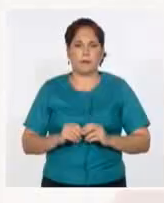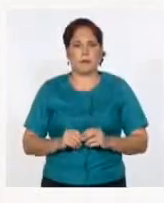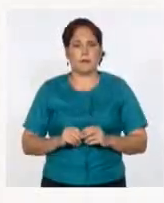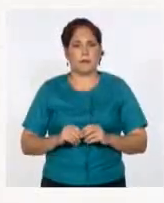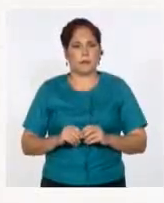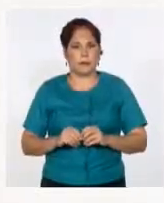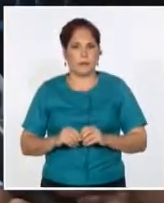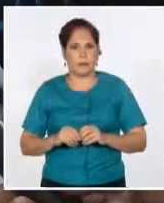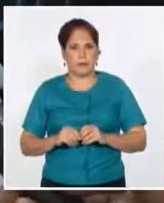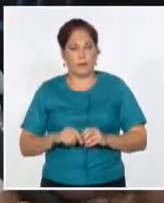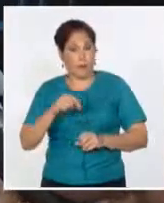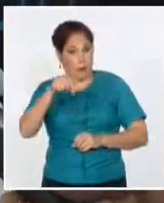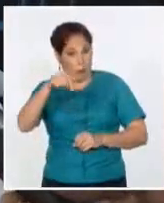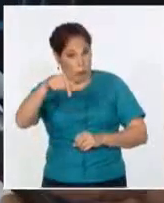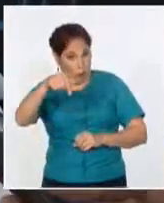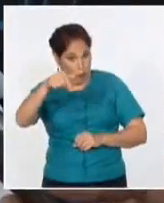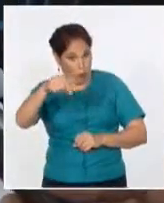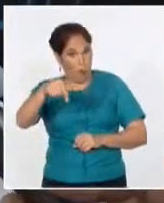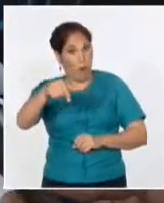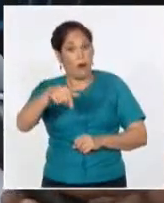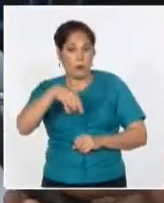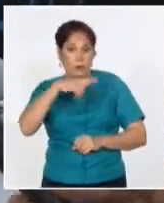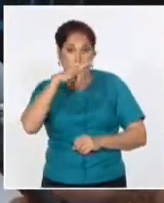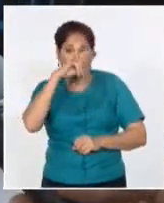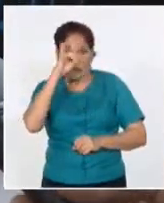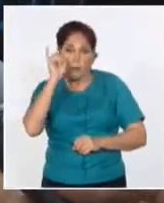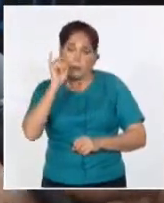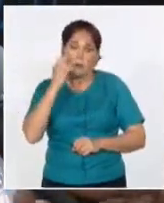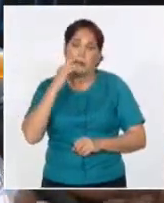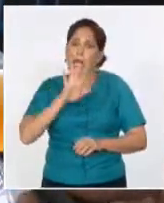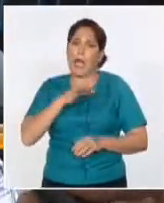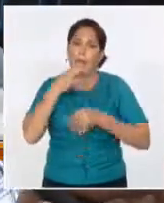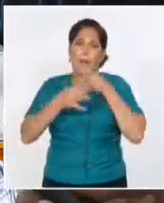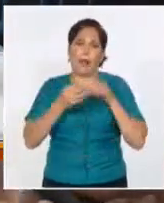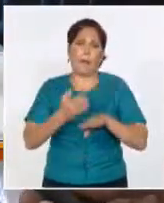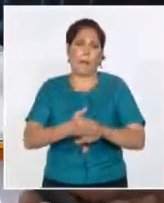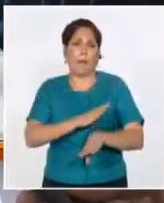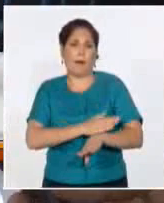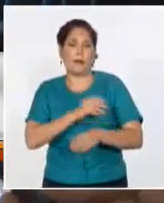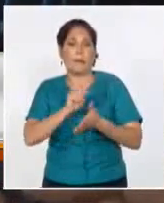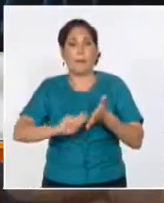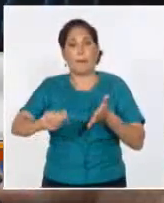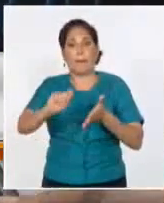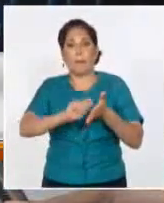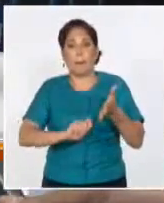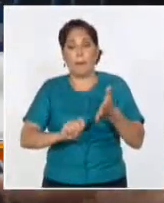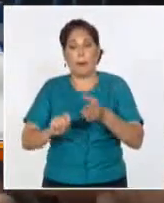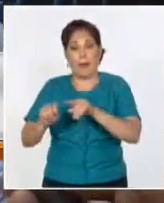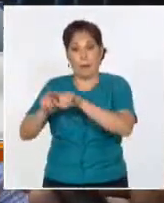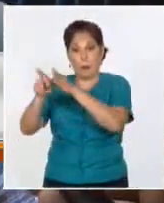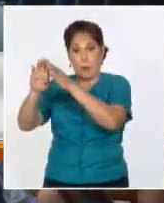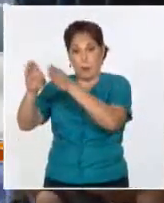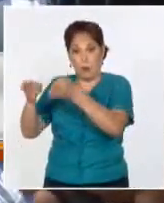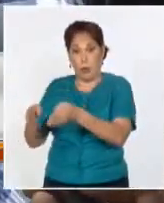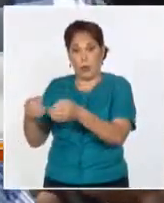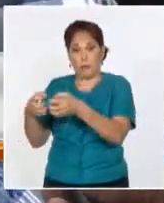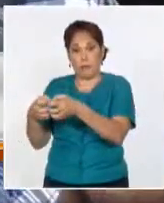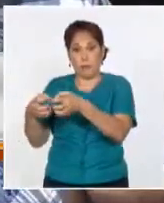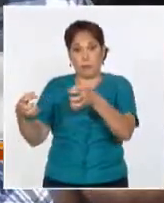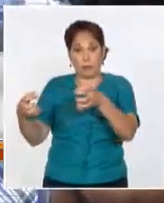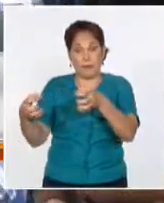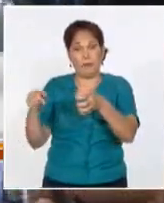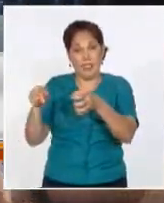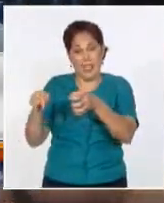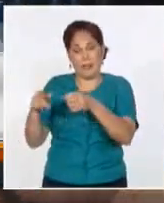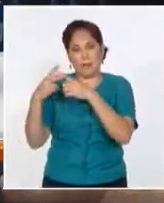En el día de hoy, sí, bueno, ya habíamos mencionado que teníamos planificado sacar la unidad número uno de la termolétrica Líder